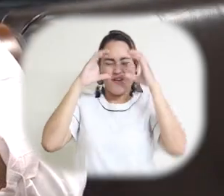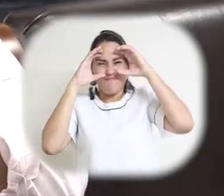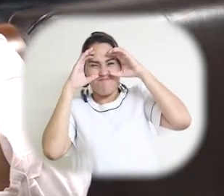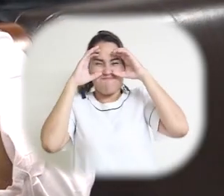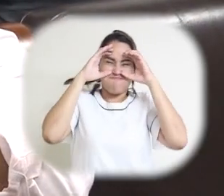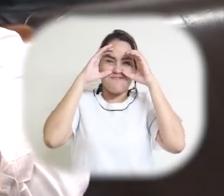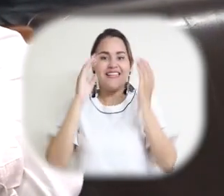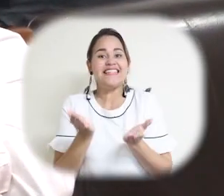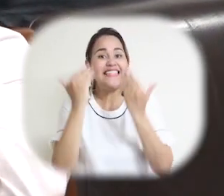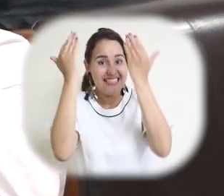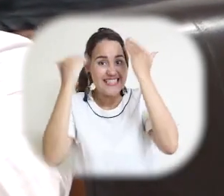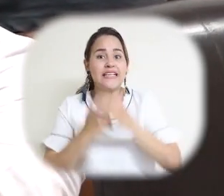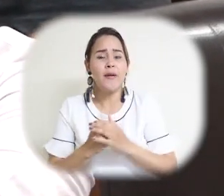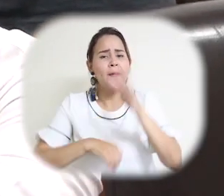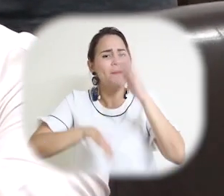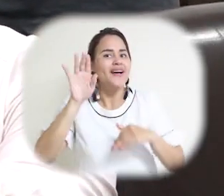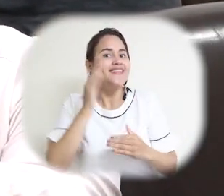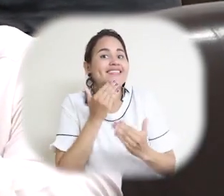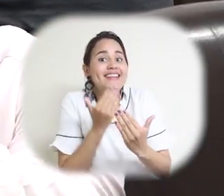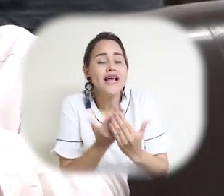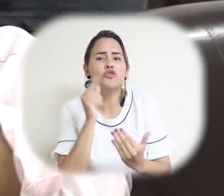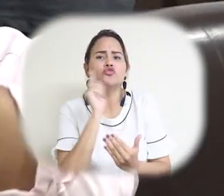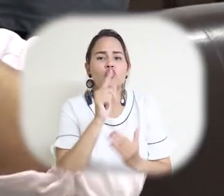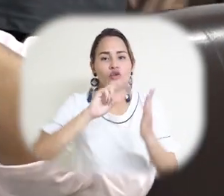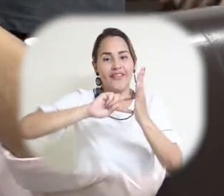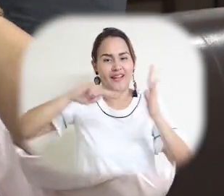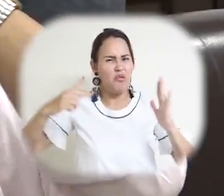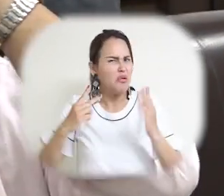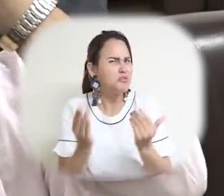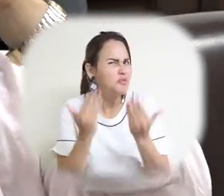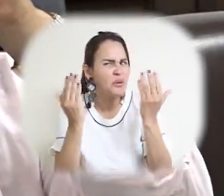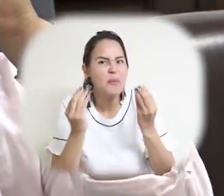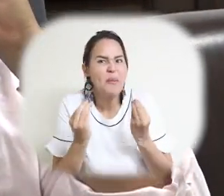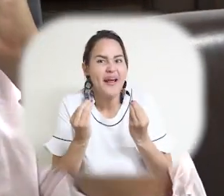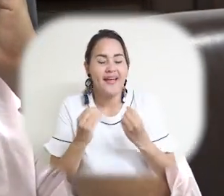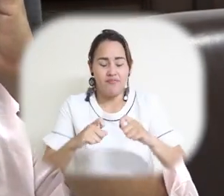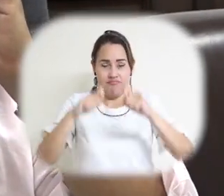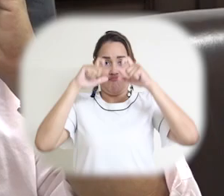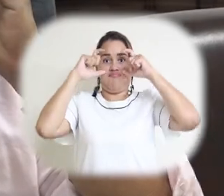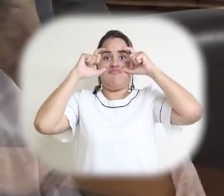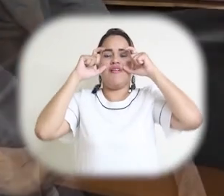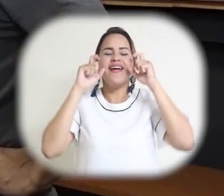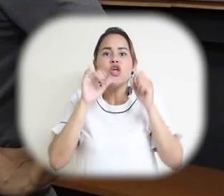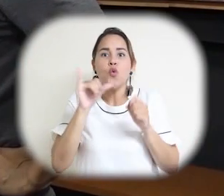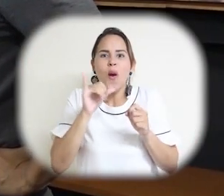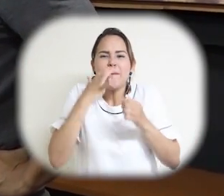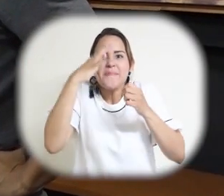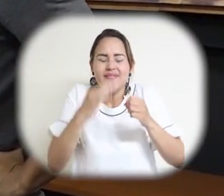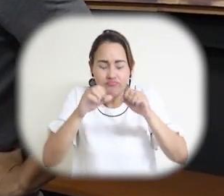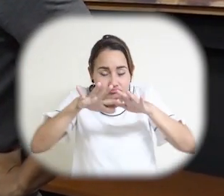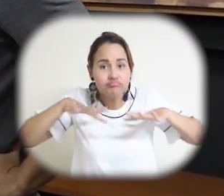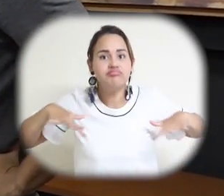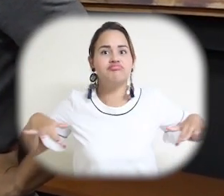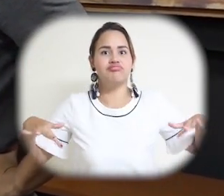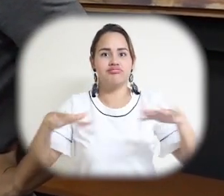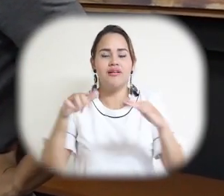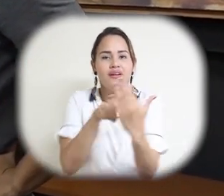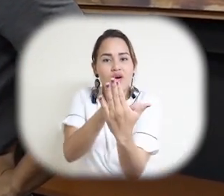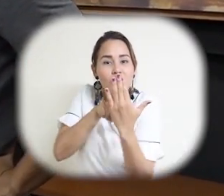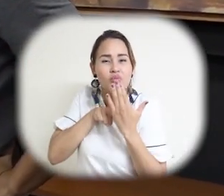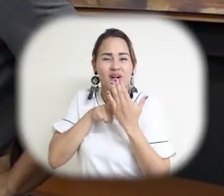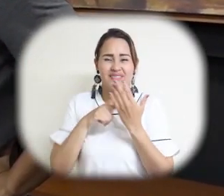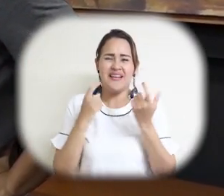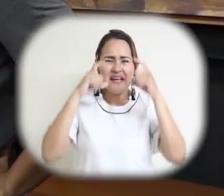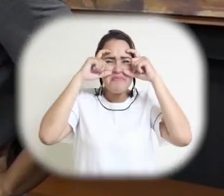Virtual de la Universidad del Magdalena. Gracias a su tecnología, este dispositivo consigue que las imágenes visualizadas resulten mucho